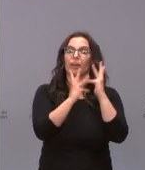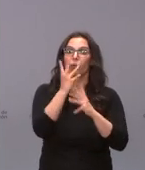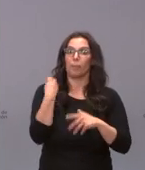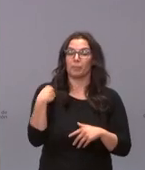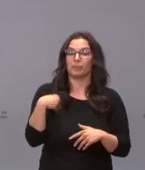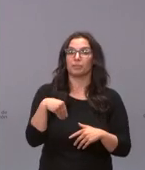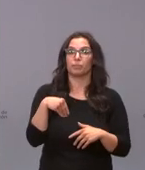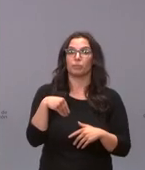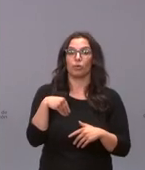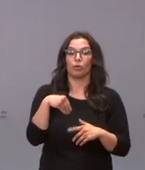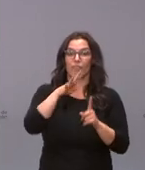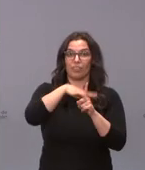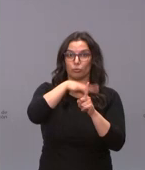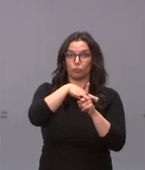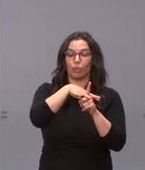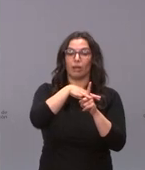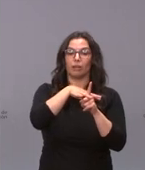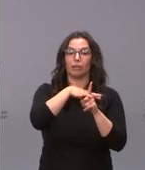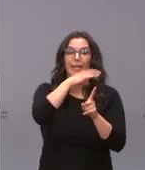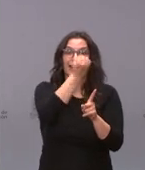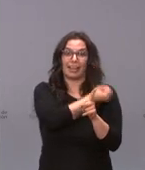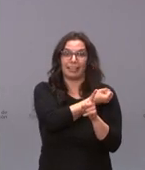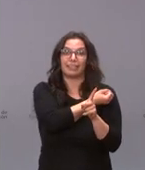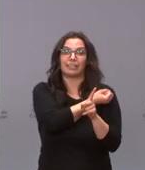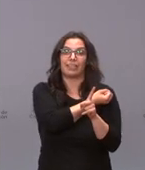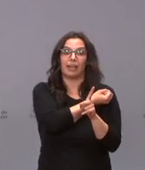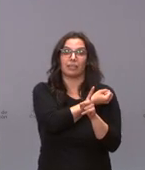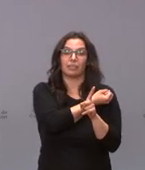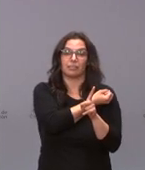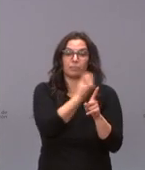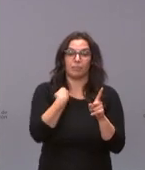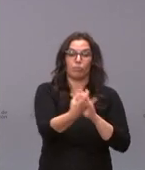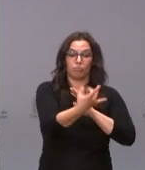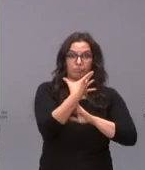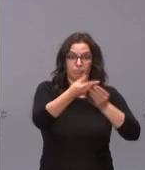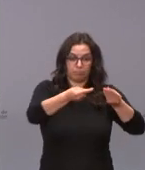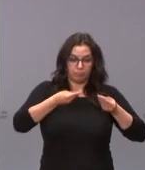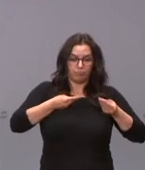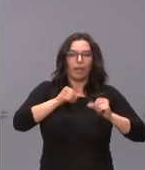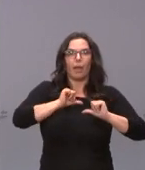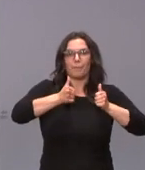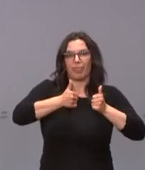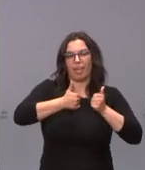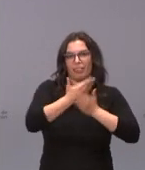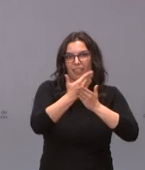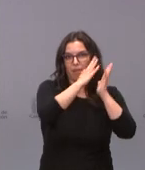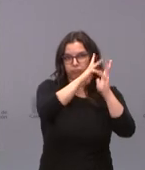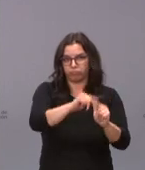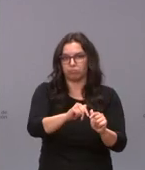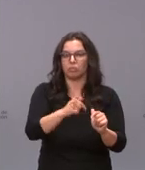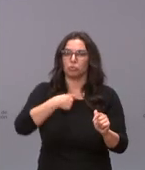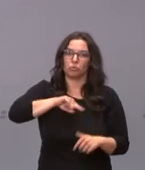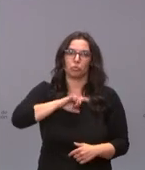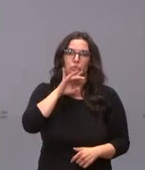registra la factura en las oficinas de la Junta de Castilla y León. Por tanto, estamos muy satisfechos